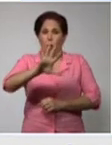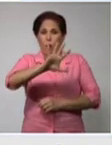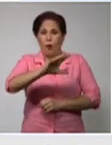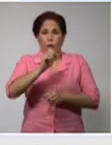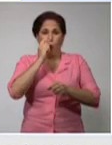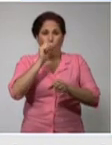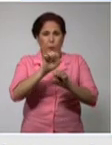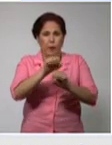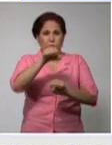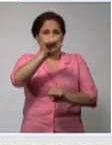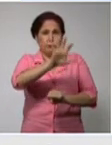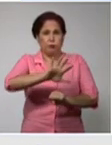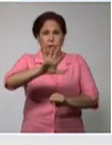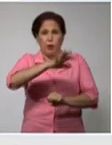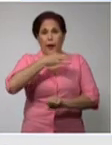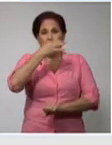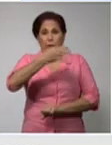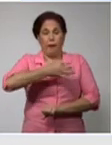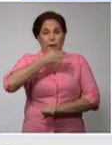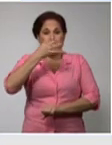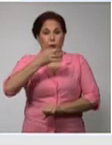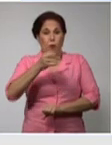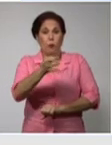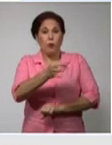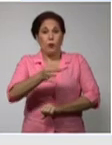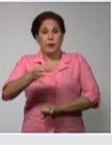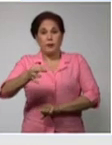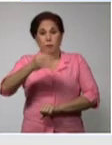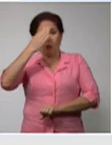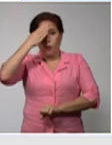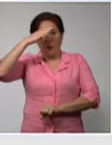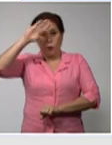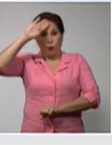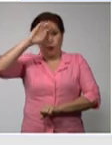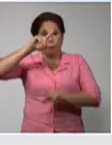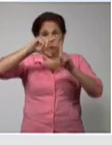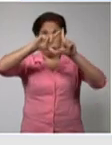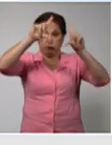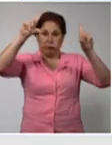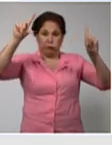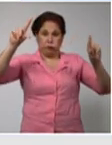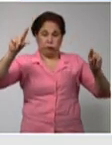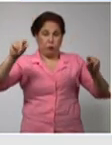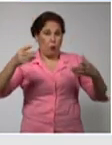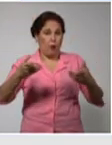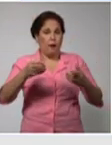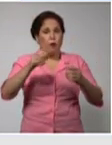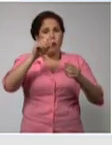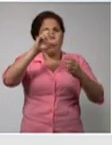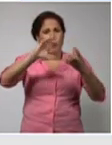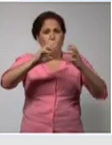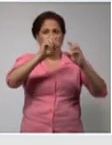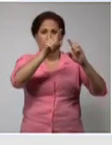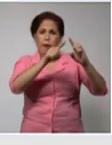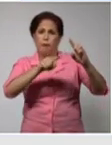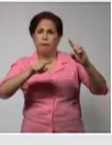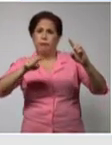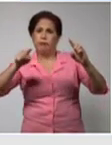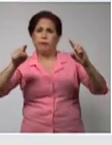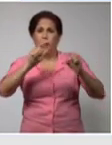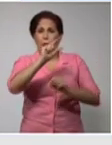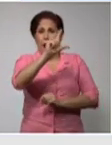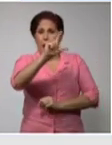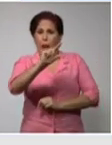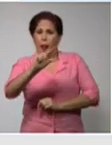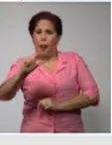con los municipios de Cuba a hacer un gráfico con los municipios de Cuba con